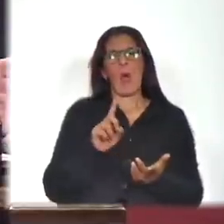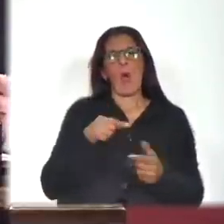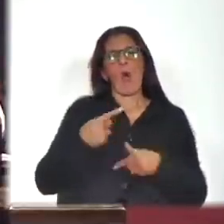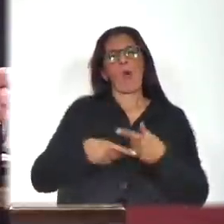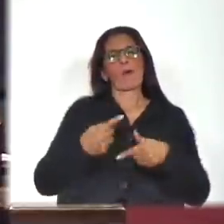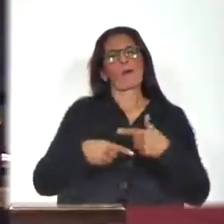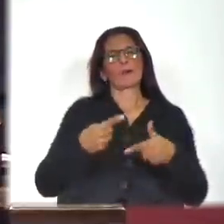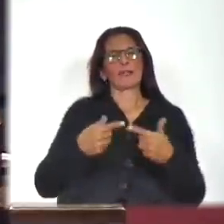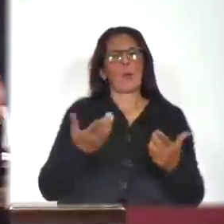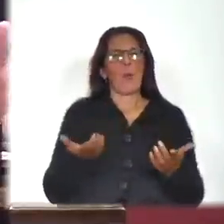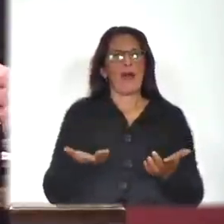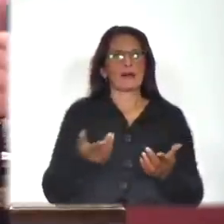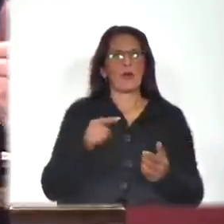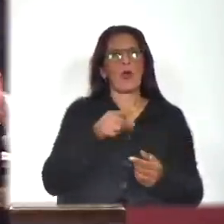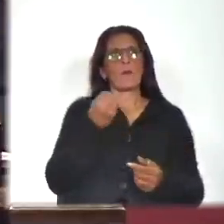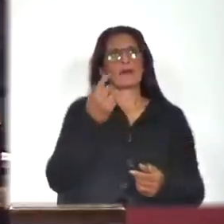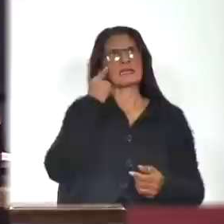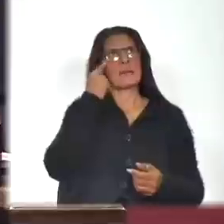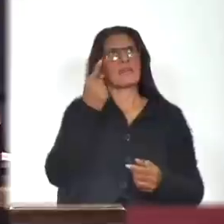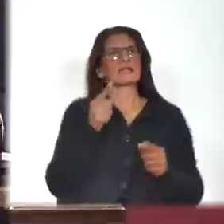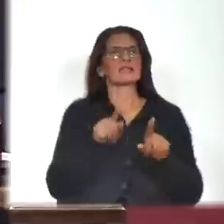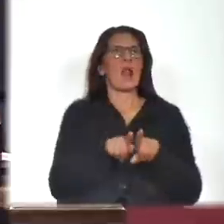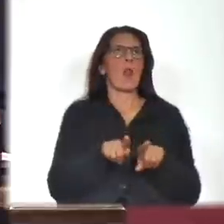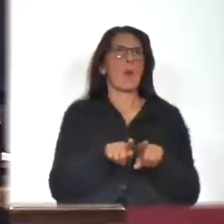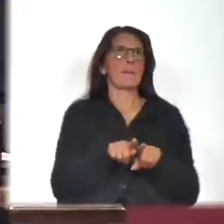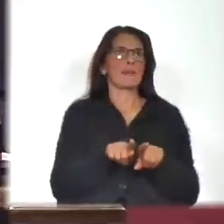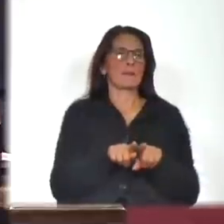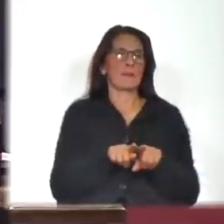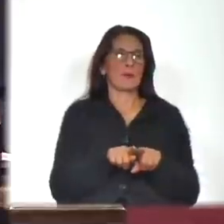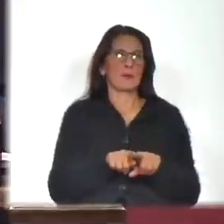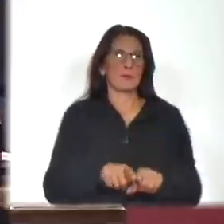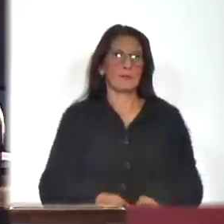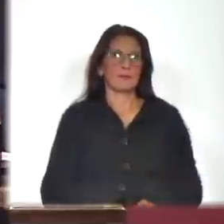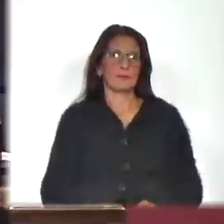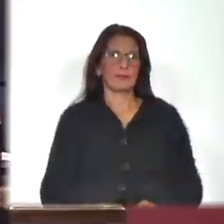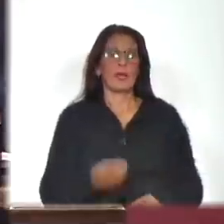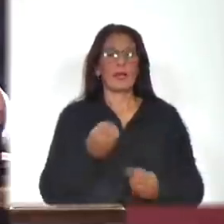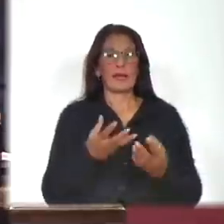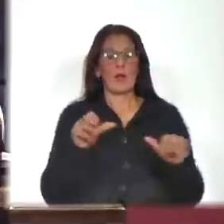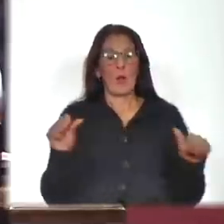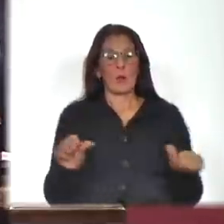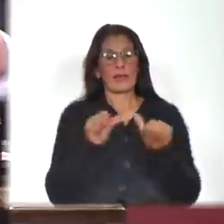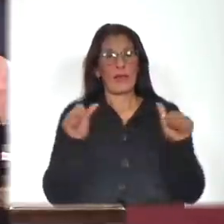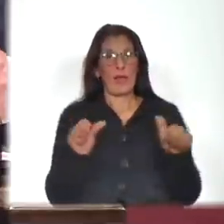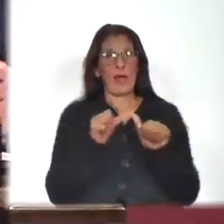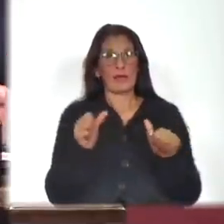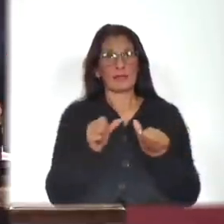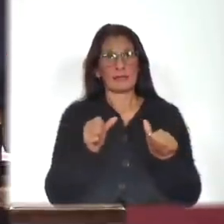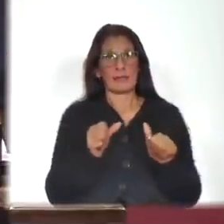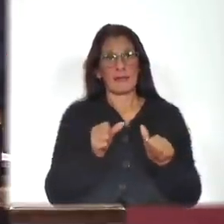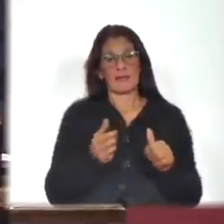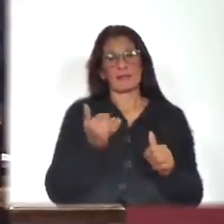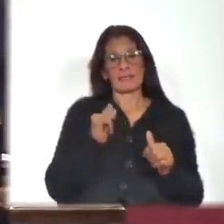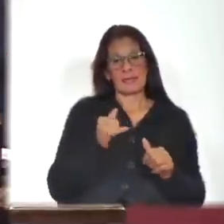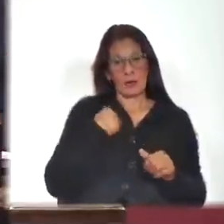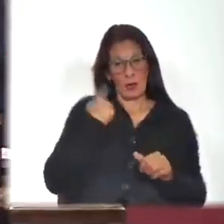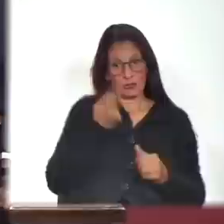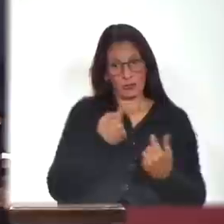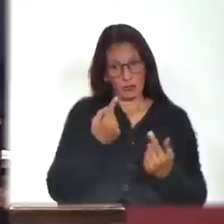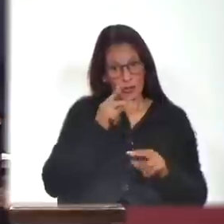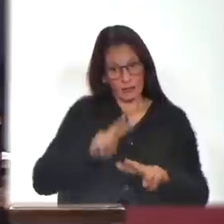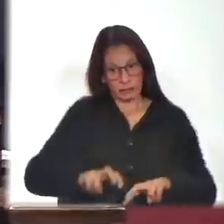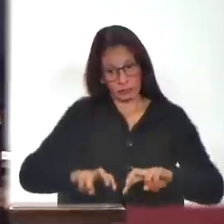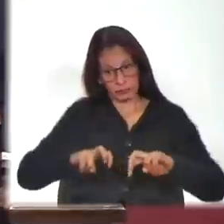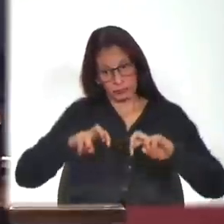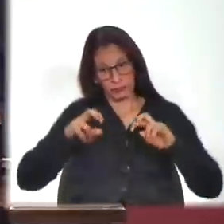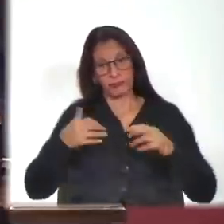como si siguieran pensando lo mismo cuando los hechos demostrarían, si nos pusiéramos a examinarlos, que no es